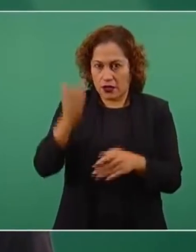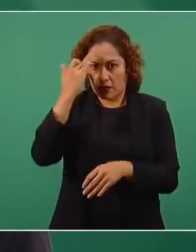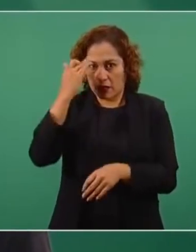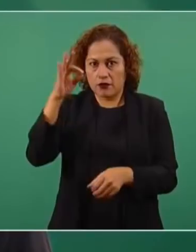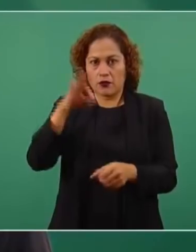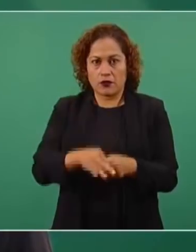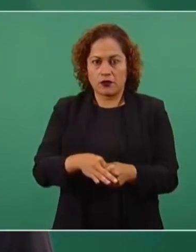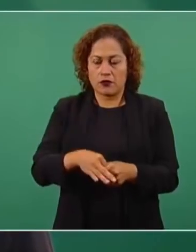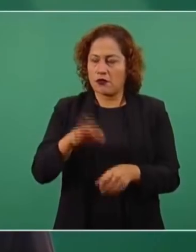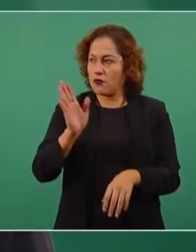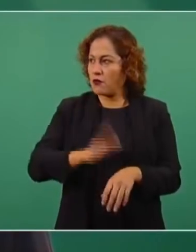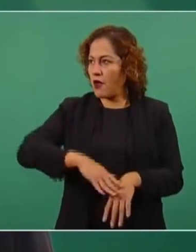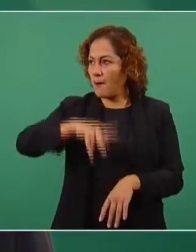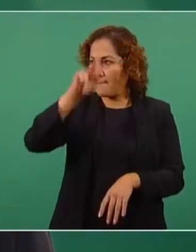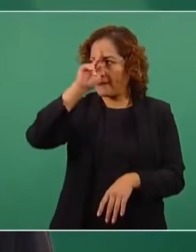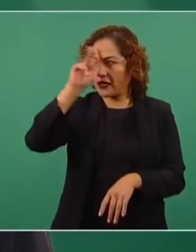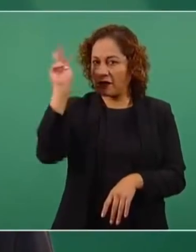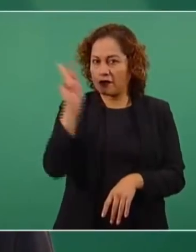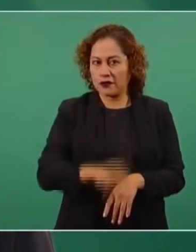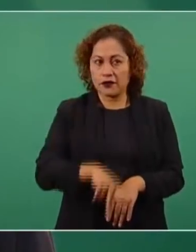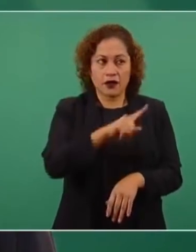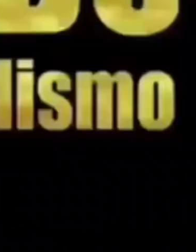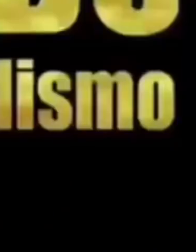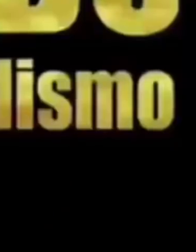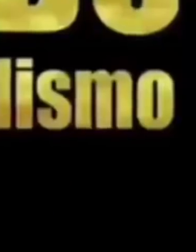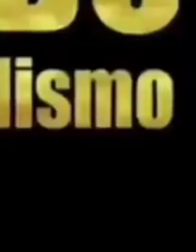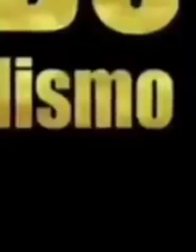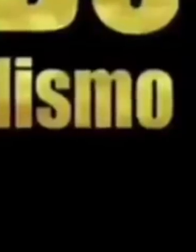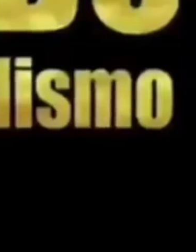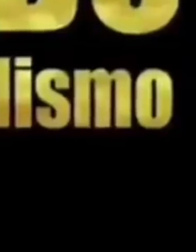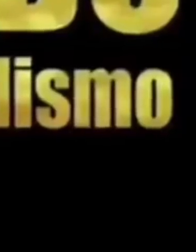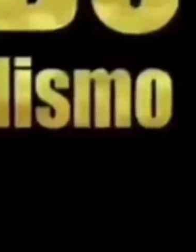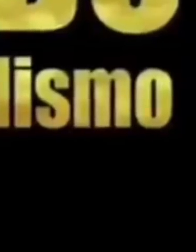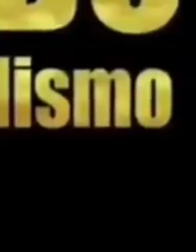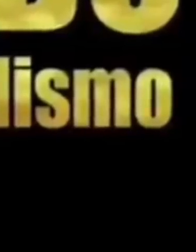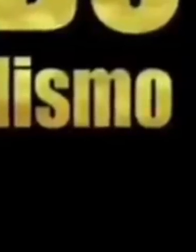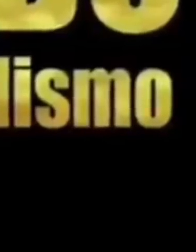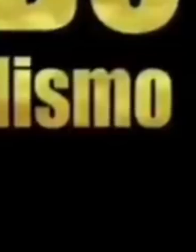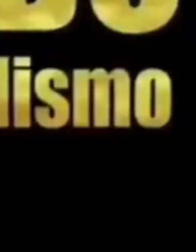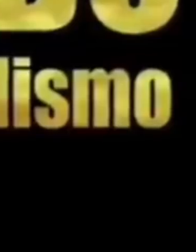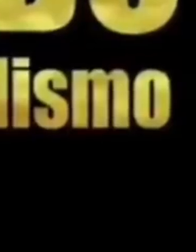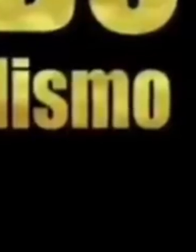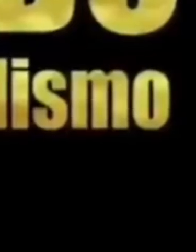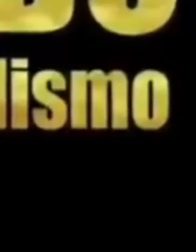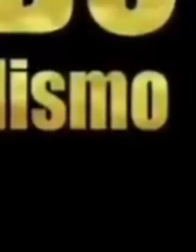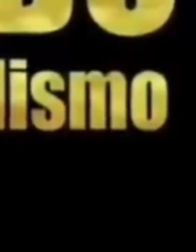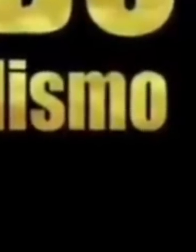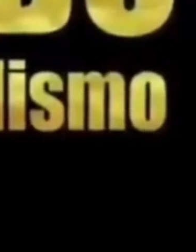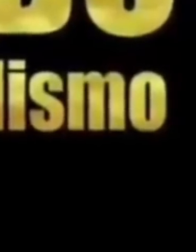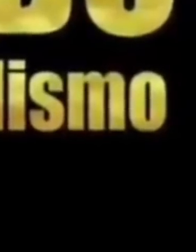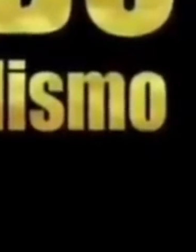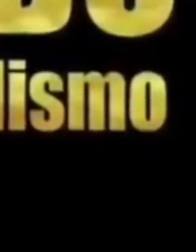y no pueden que no no no no